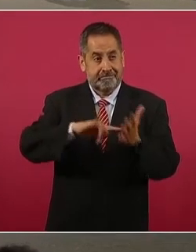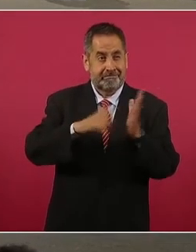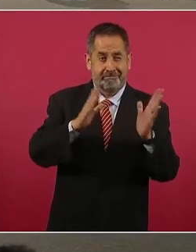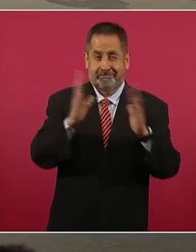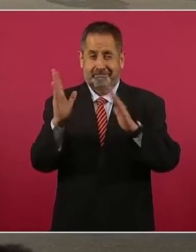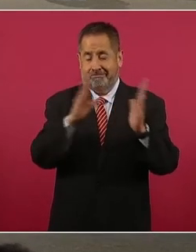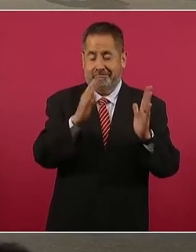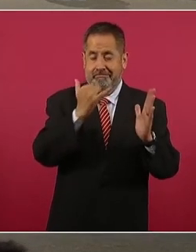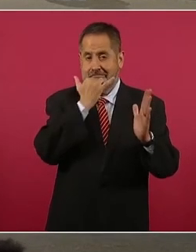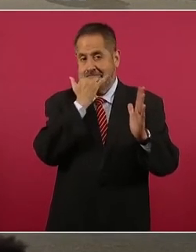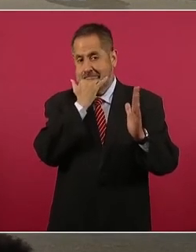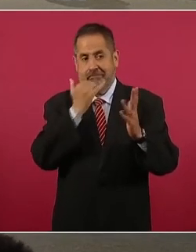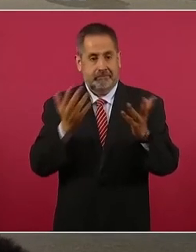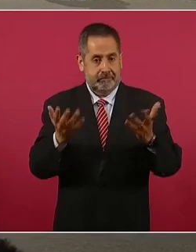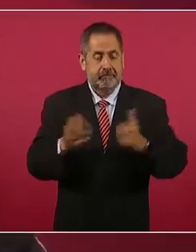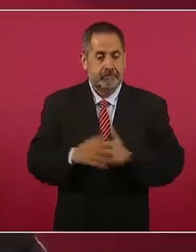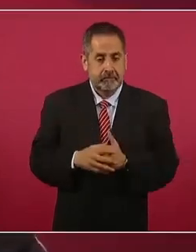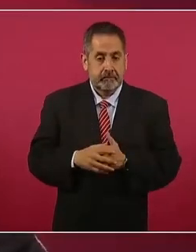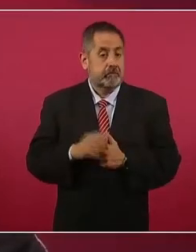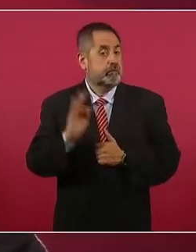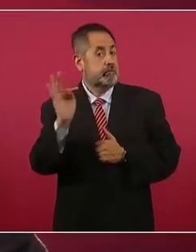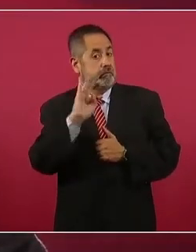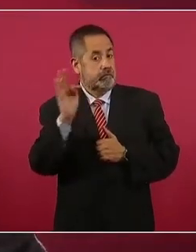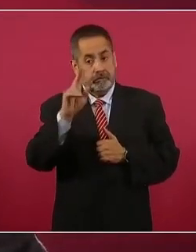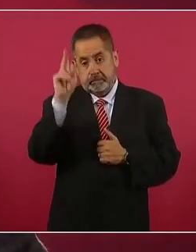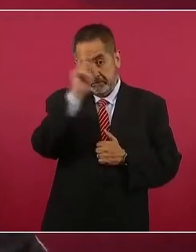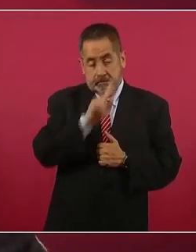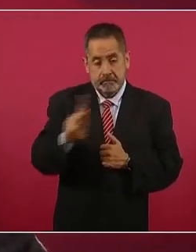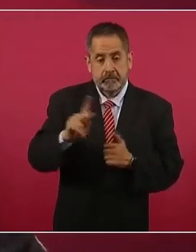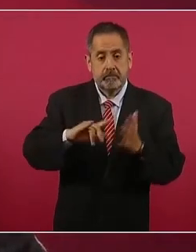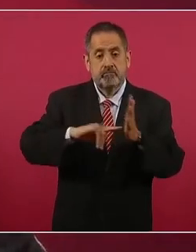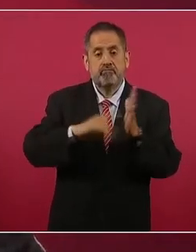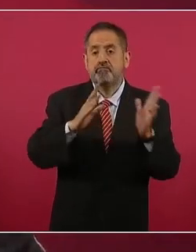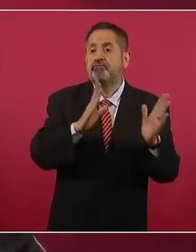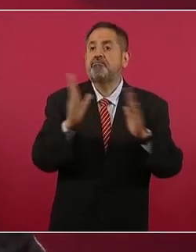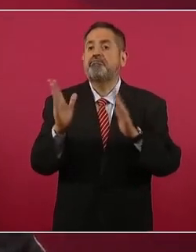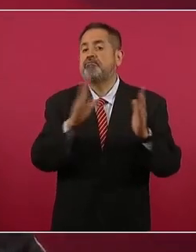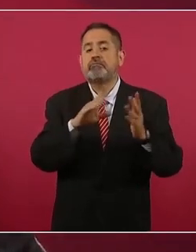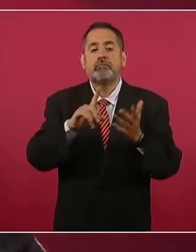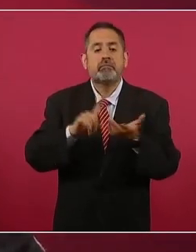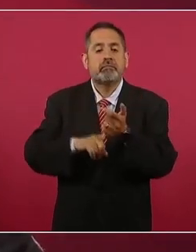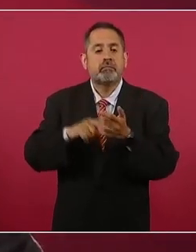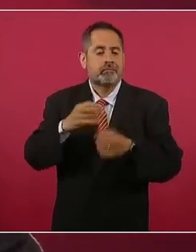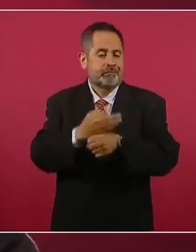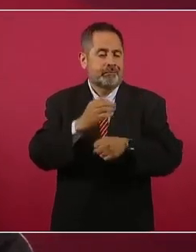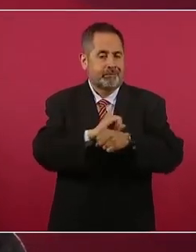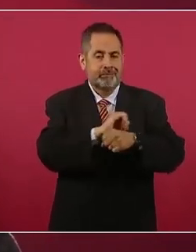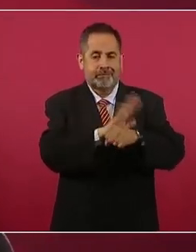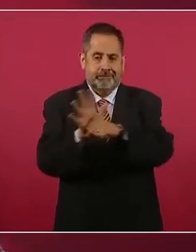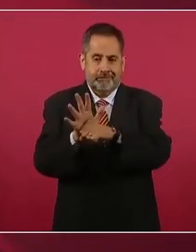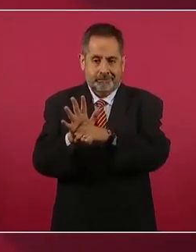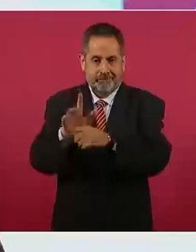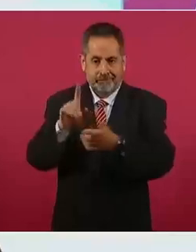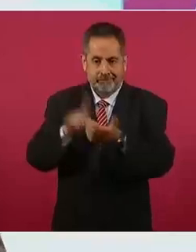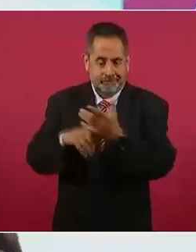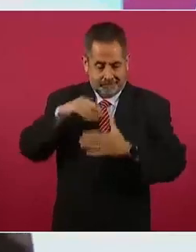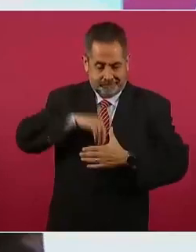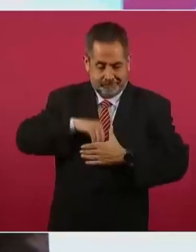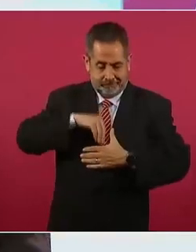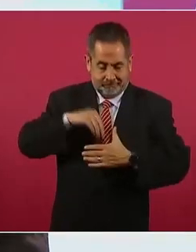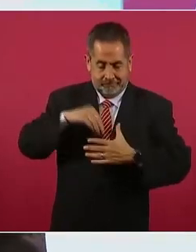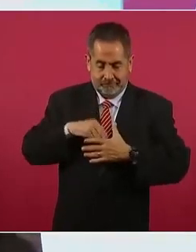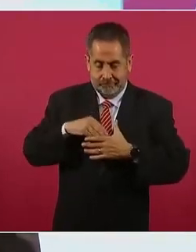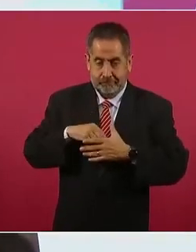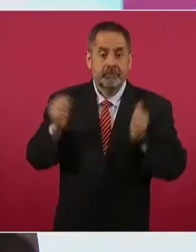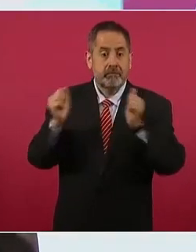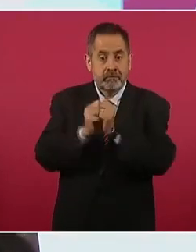puede ser mayor con los cambios de salud provocados por la pandemia debida al SARS-CoV-2. Y en